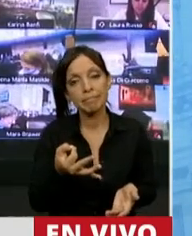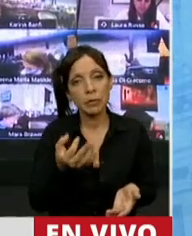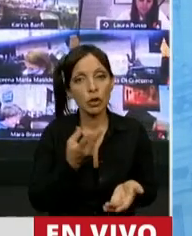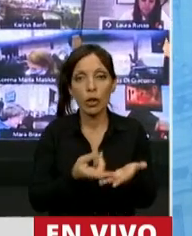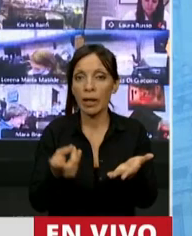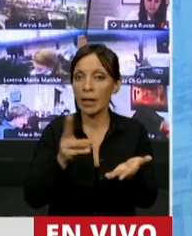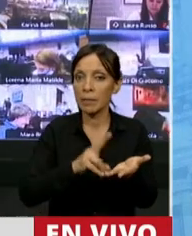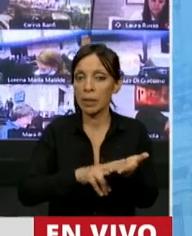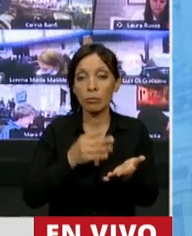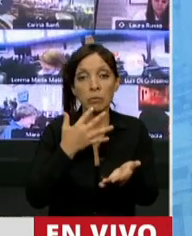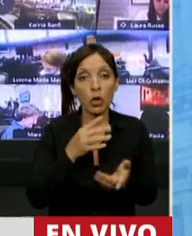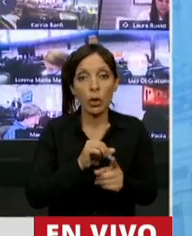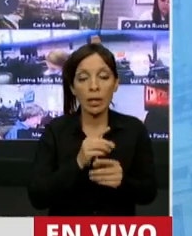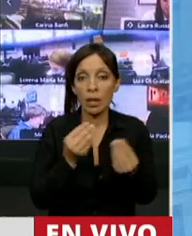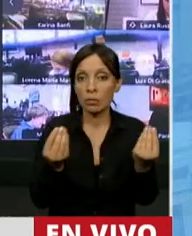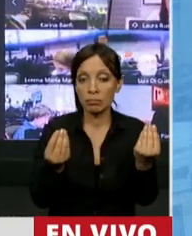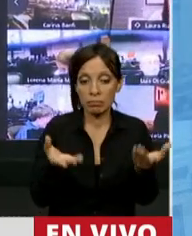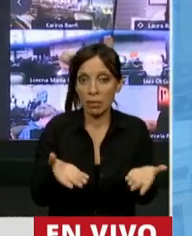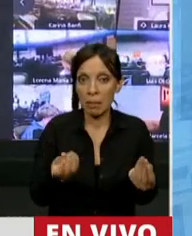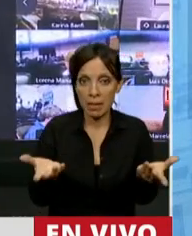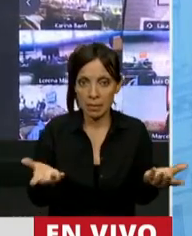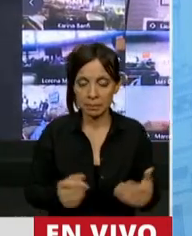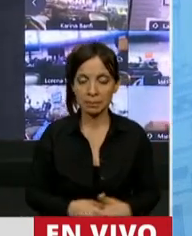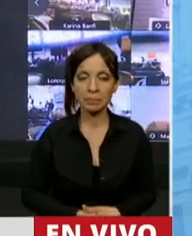no entendemos de qué estamos hablando.